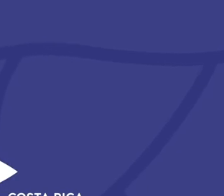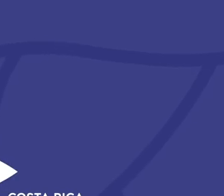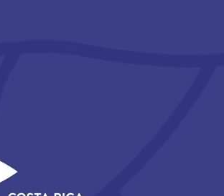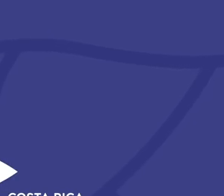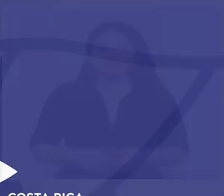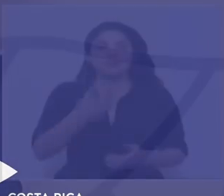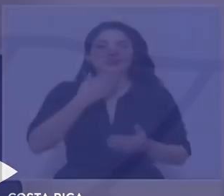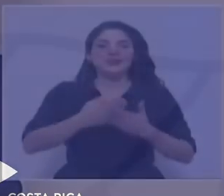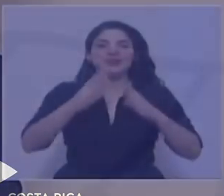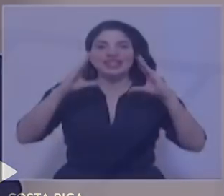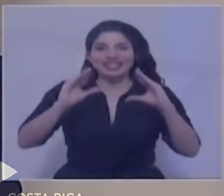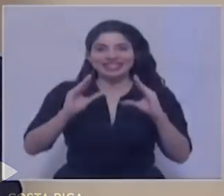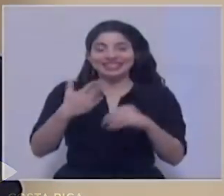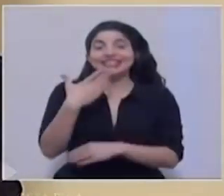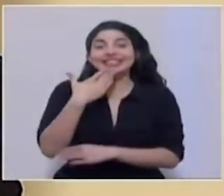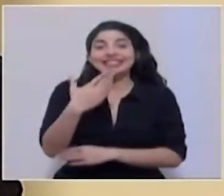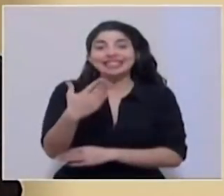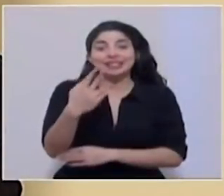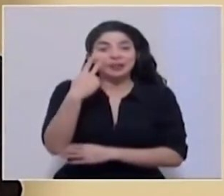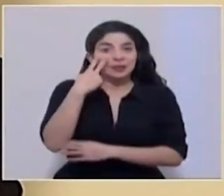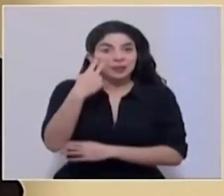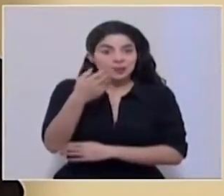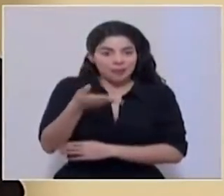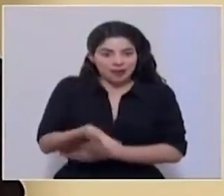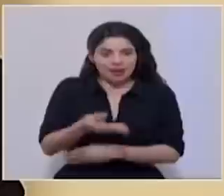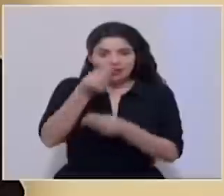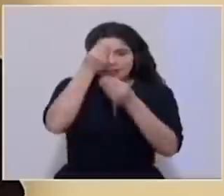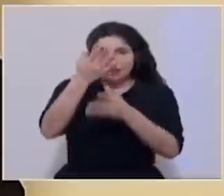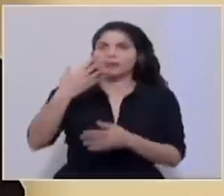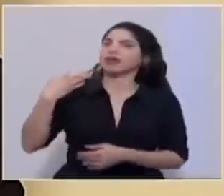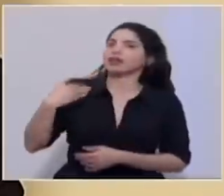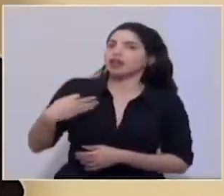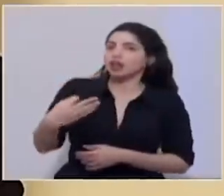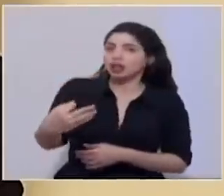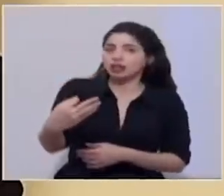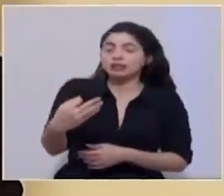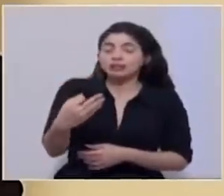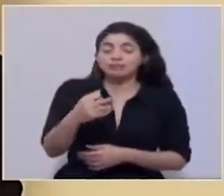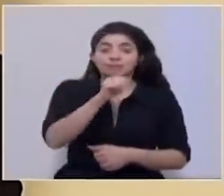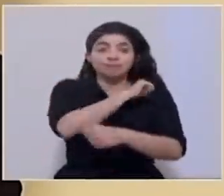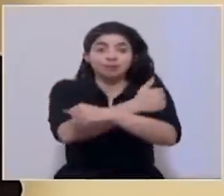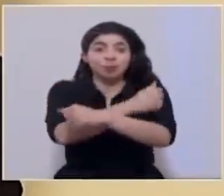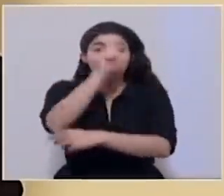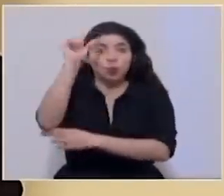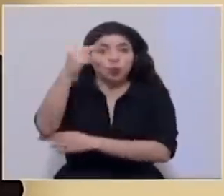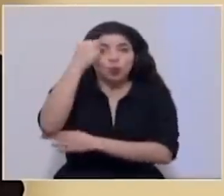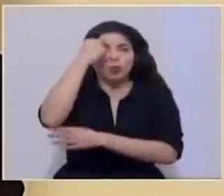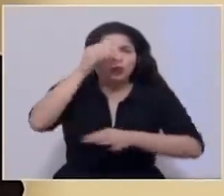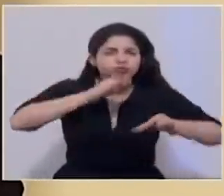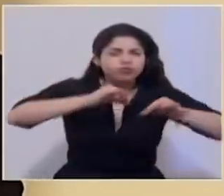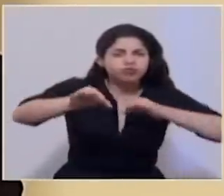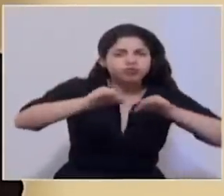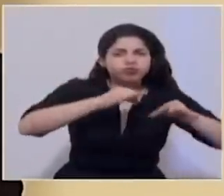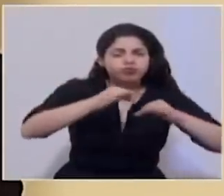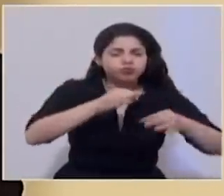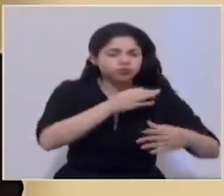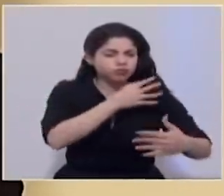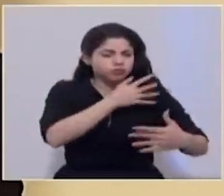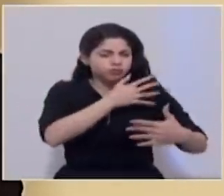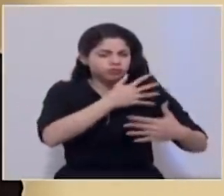Muy buenas tardes y gracias por sintonizar este reporte diario en donde las autoridades de gobierno detallan los esfuerzos